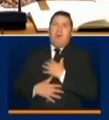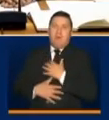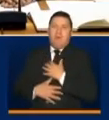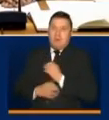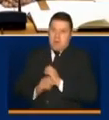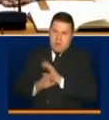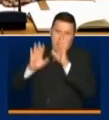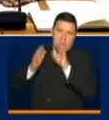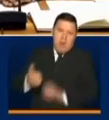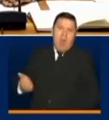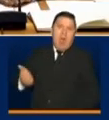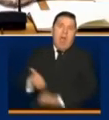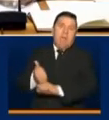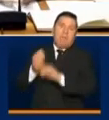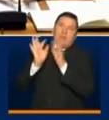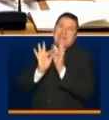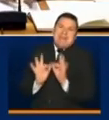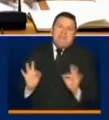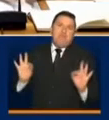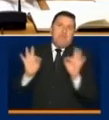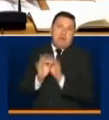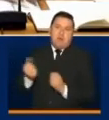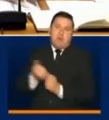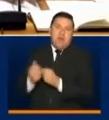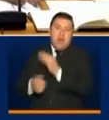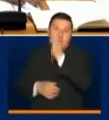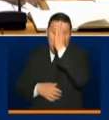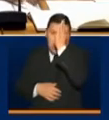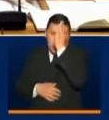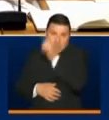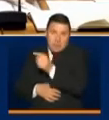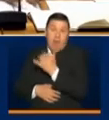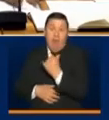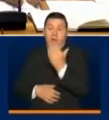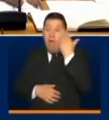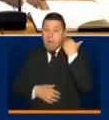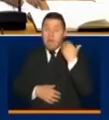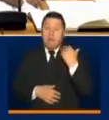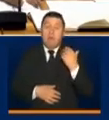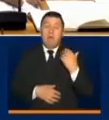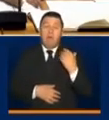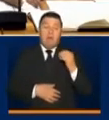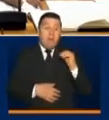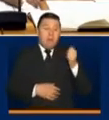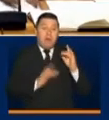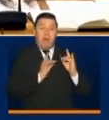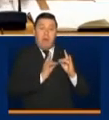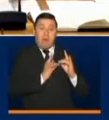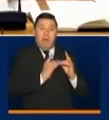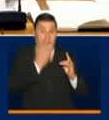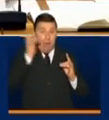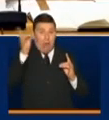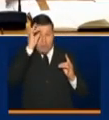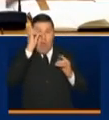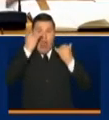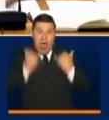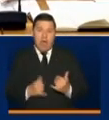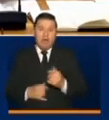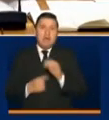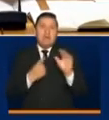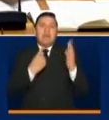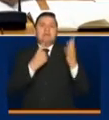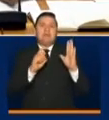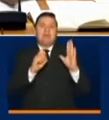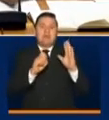indudablemente un aporte muy importante a un hospital que ha pasado de tener 10 camas de cuidado intensivo a tener más de